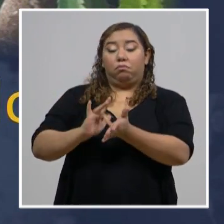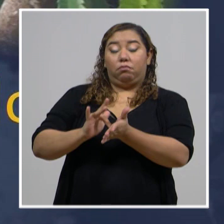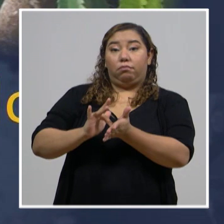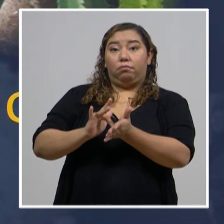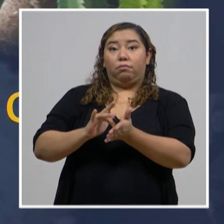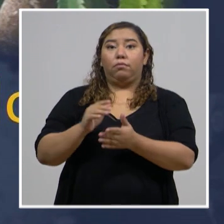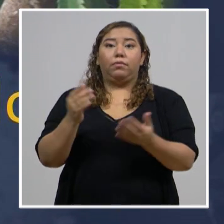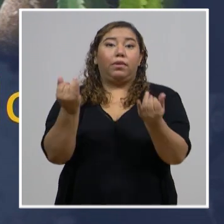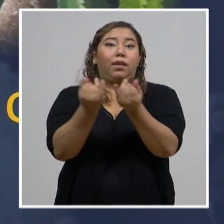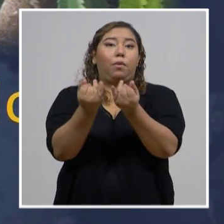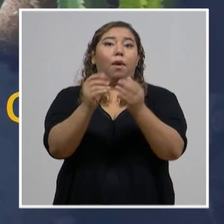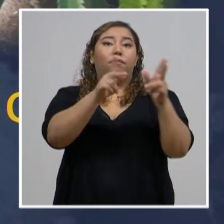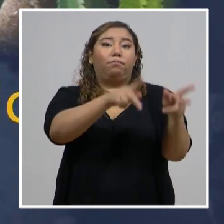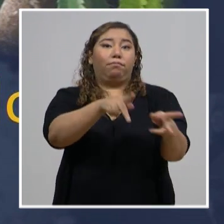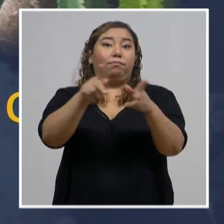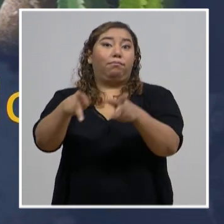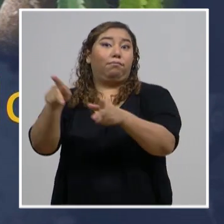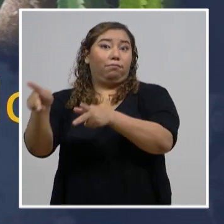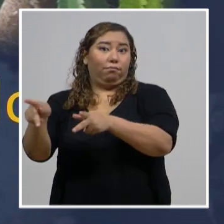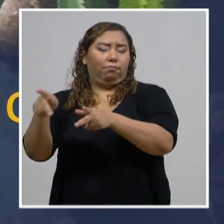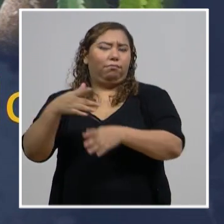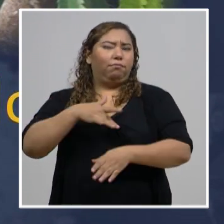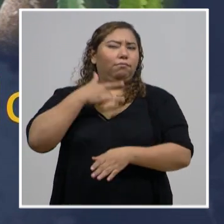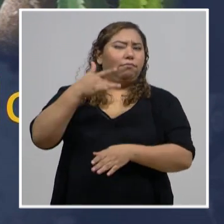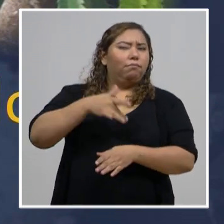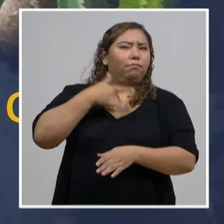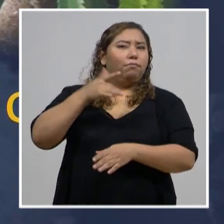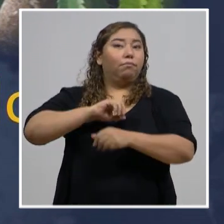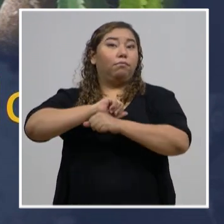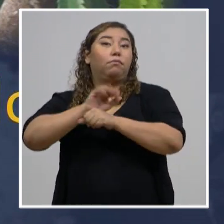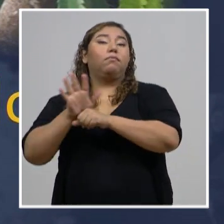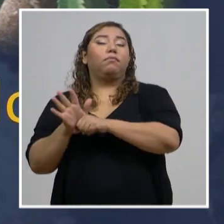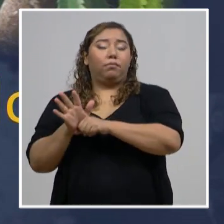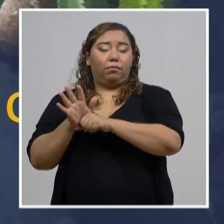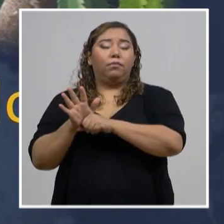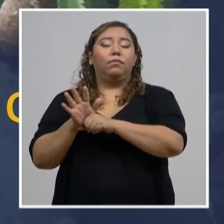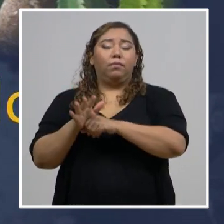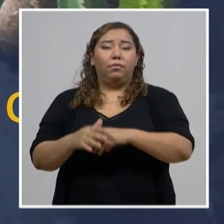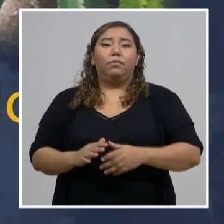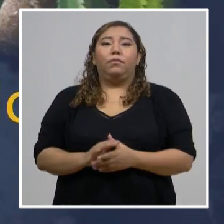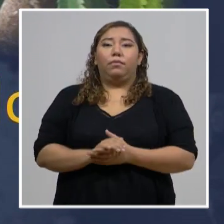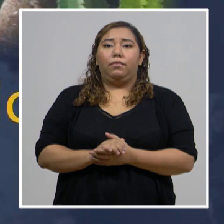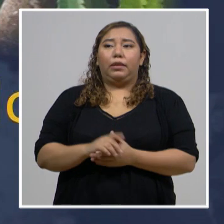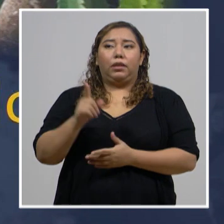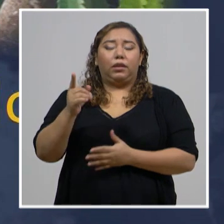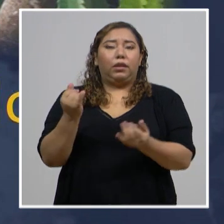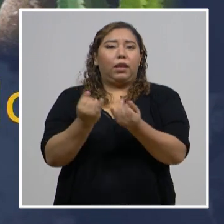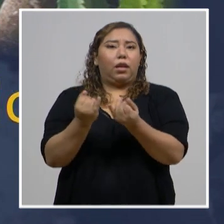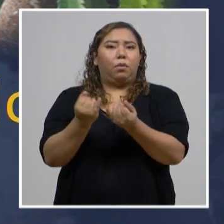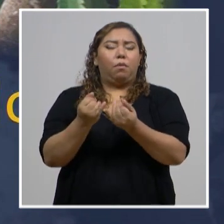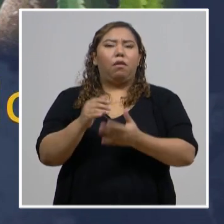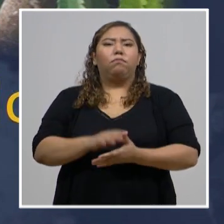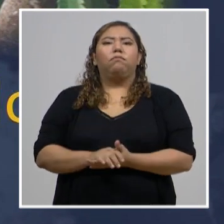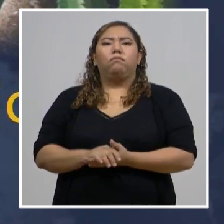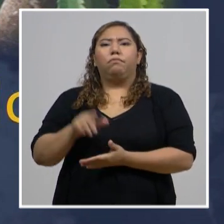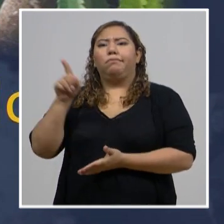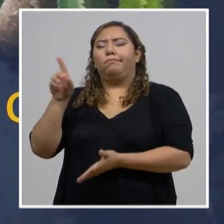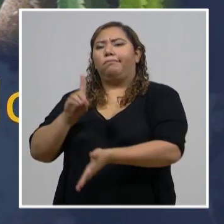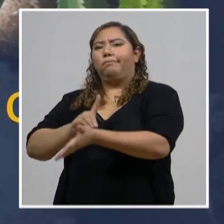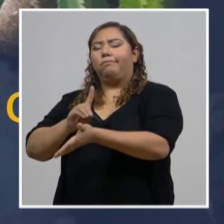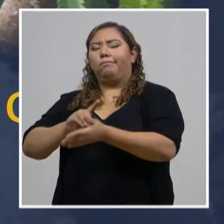igual número de personas que han presentado sintomatología compatible con COVID-19 y que no han